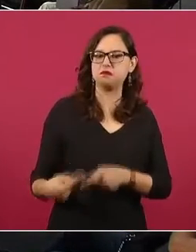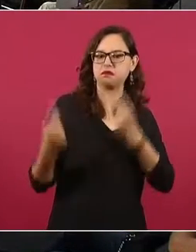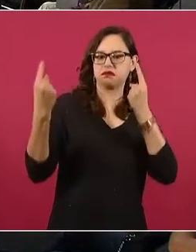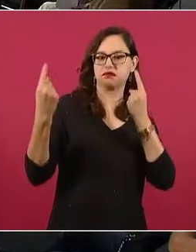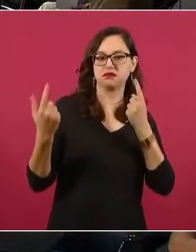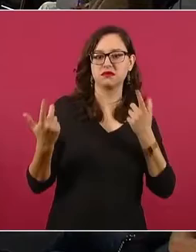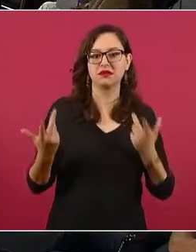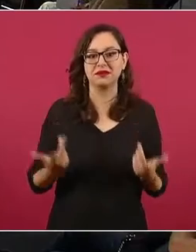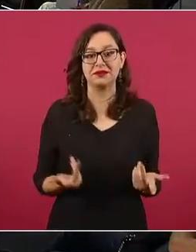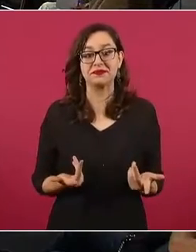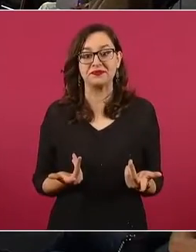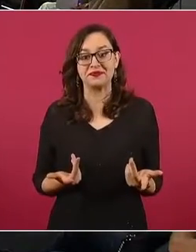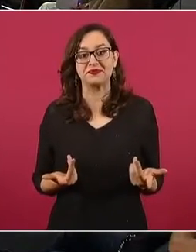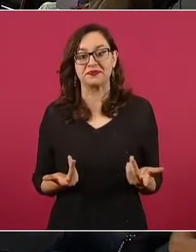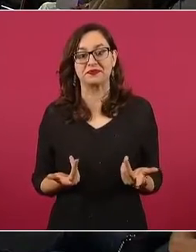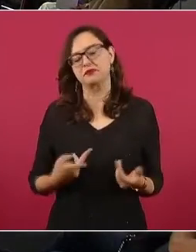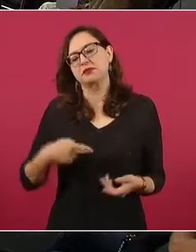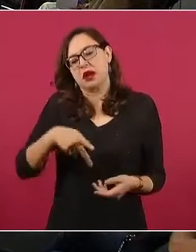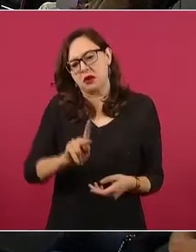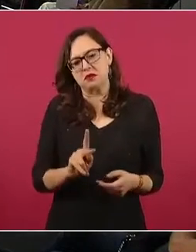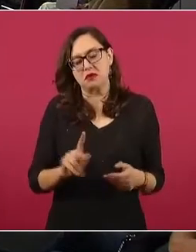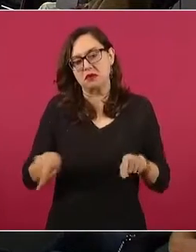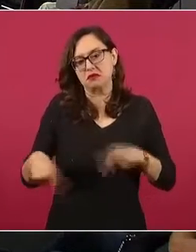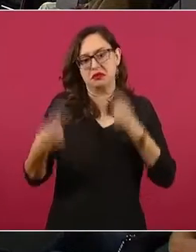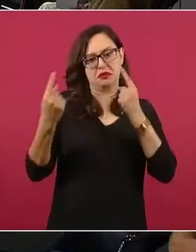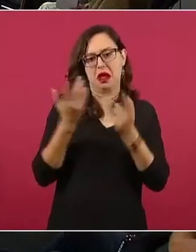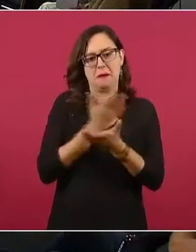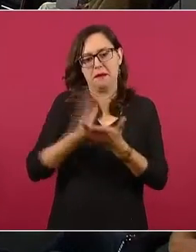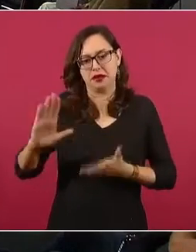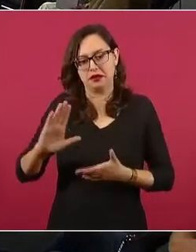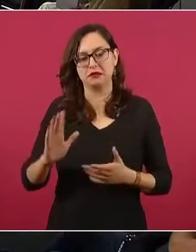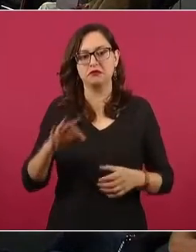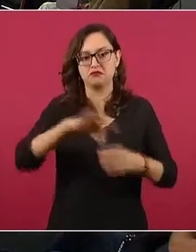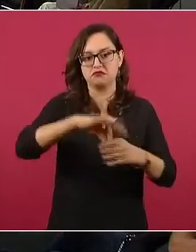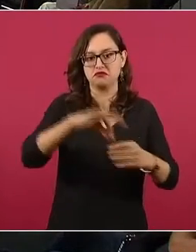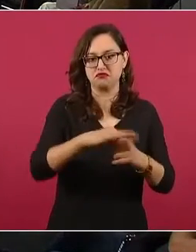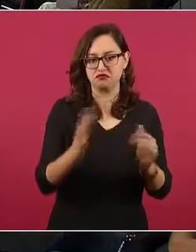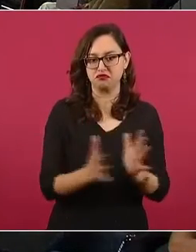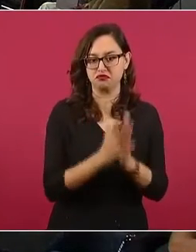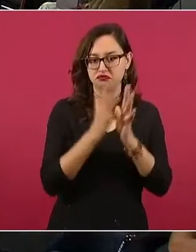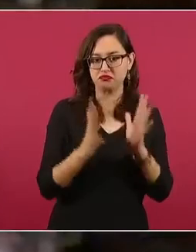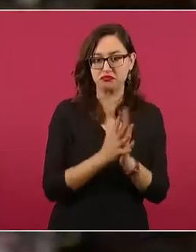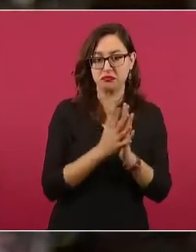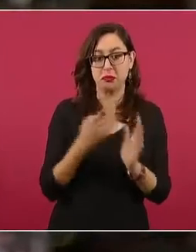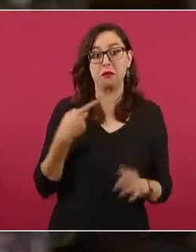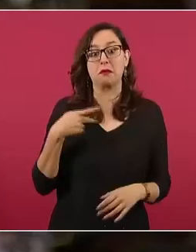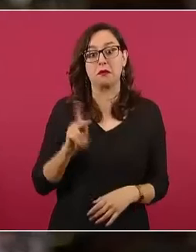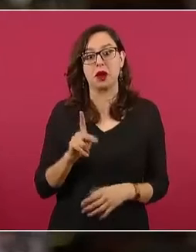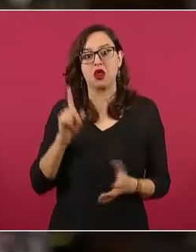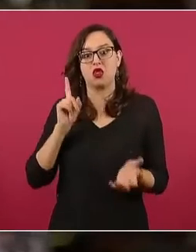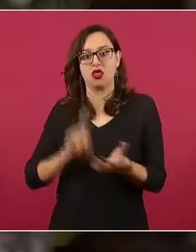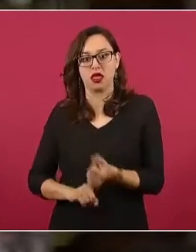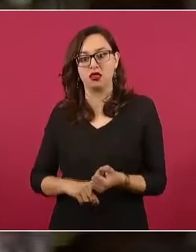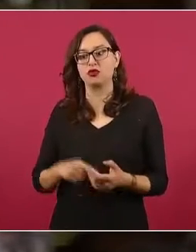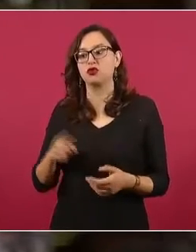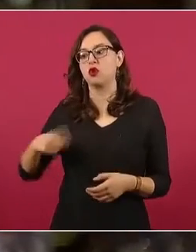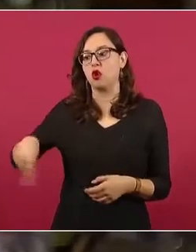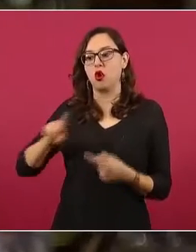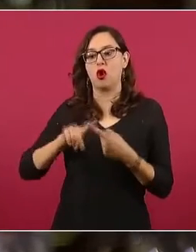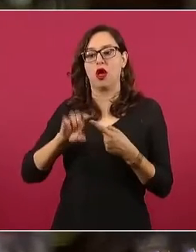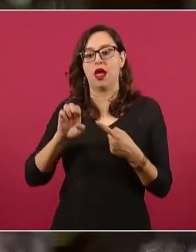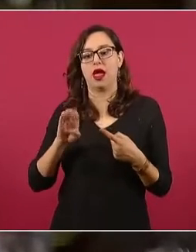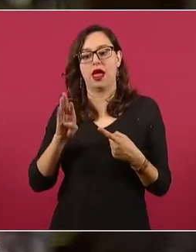digo, políticamente participaron y también participaron las corcholatas, Ebrar, Sheinbaum,